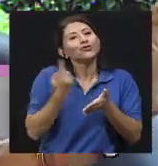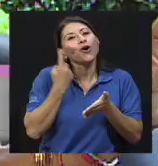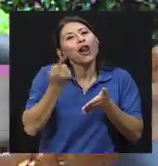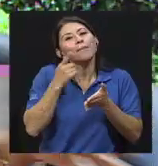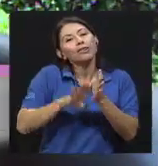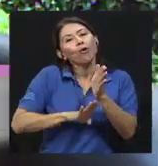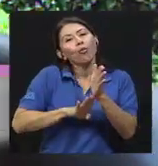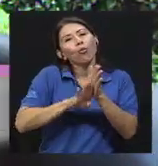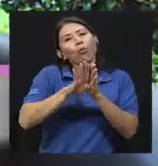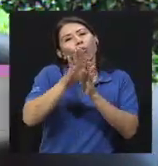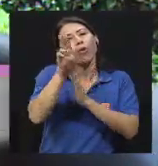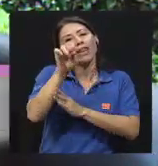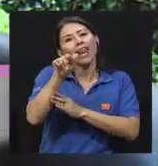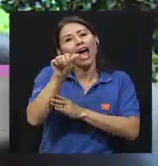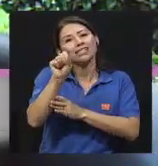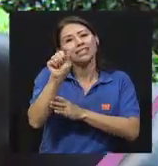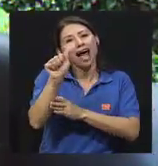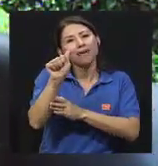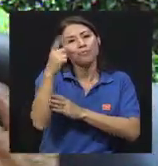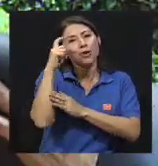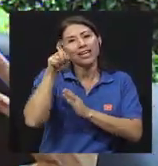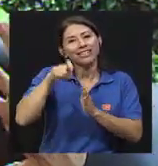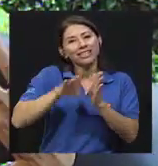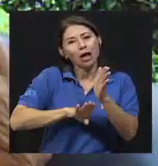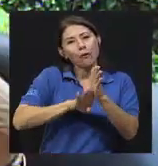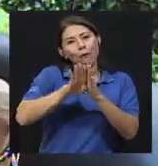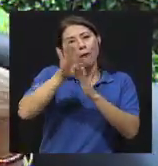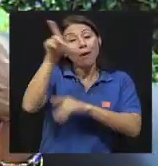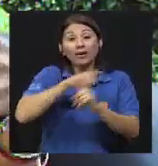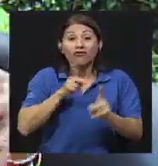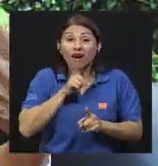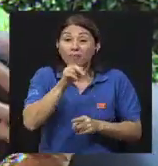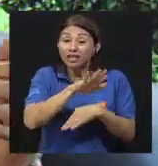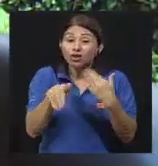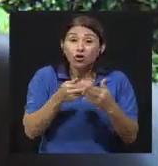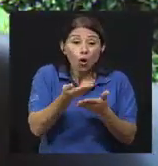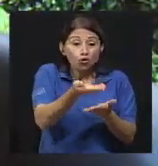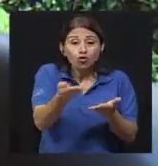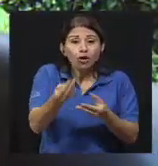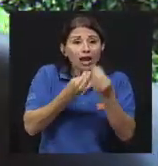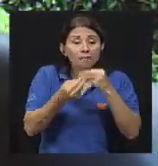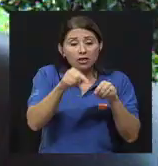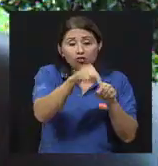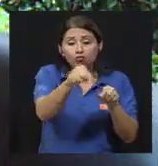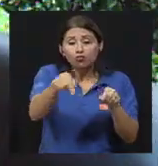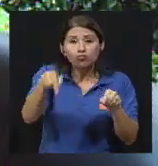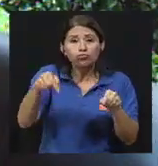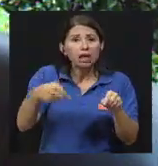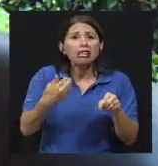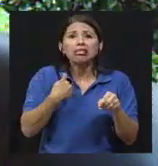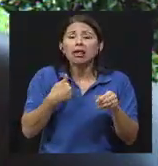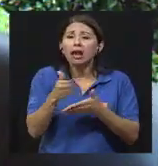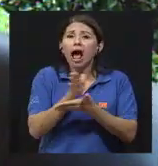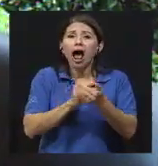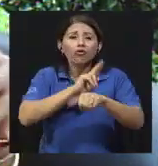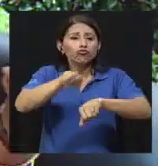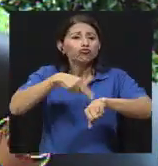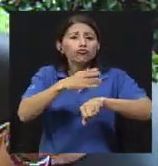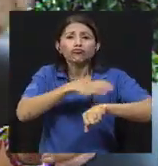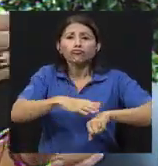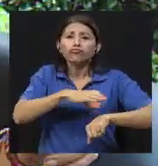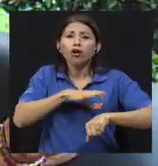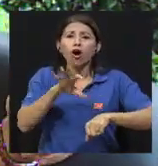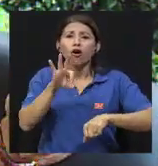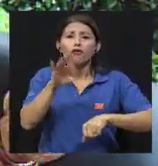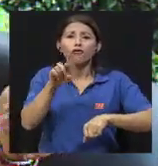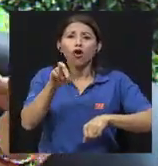los de la NASA porque se los tienen que mandar a los astronautas. Pero realmente todos los alimentos tienen una flora normal. Esa flora normal es la que viene